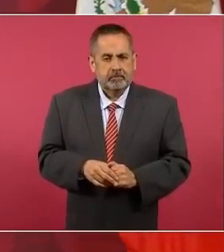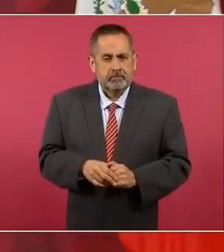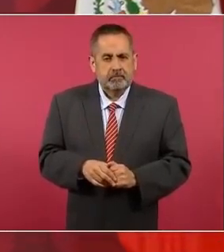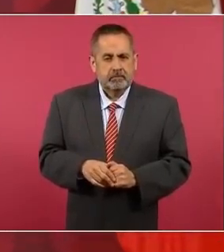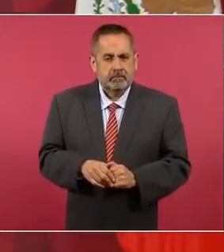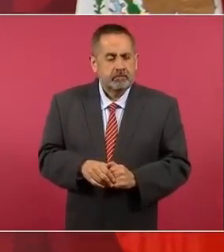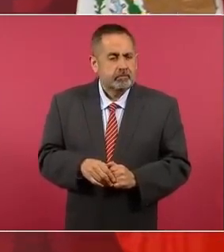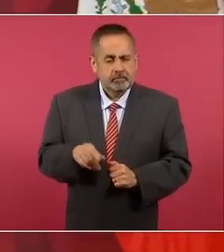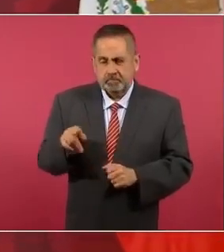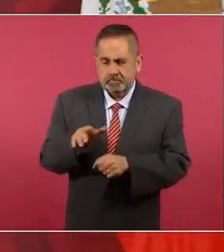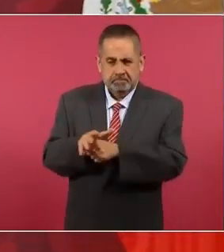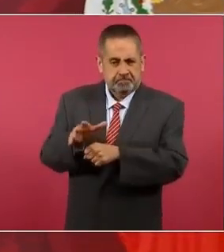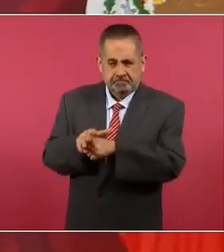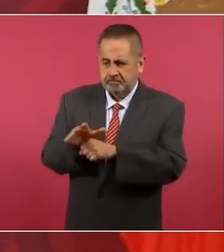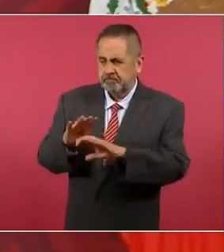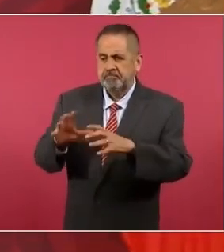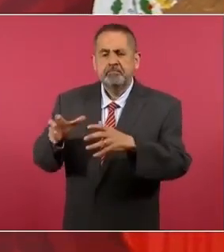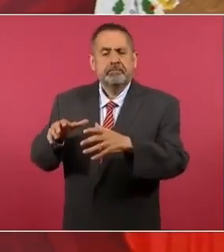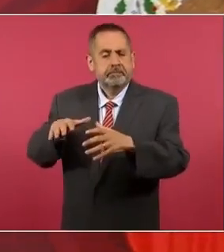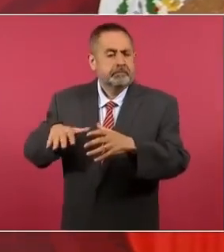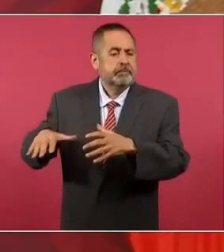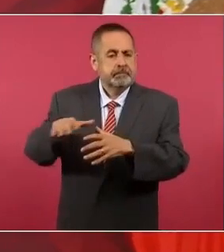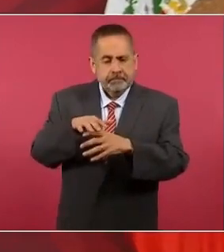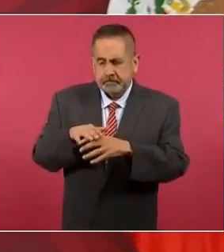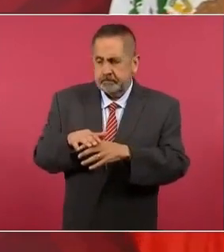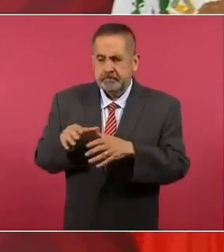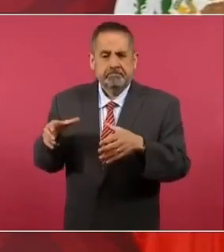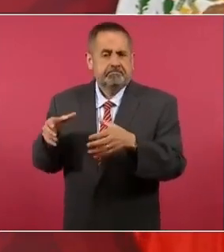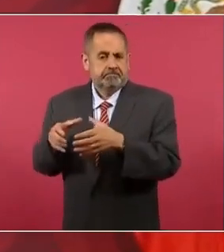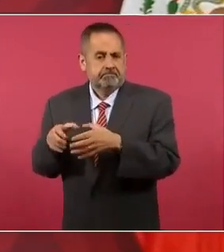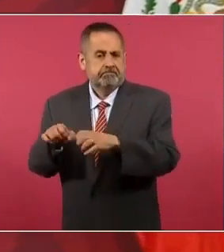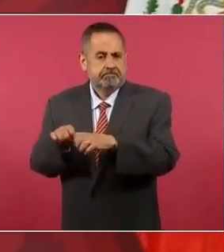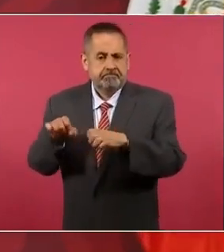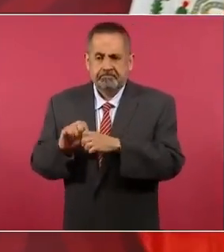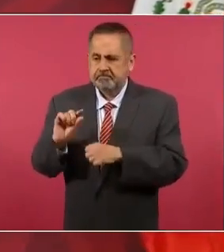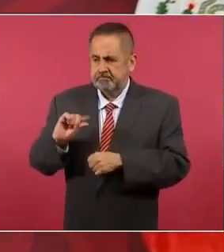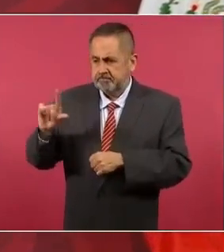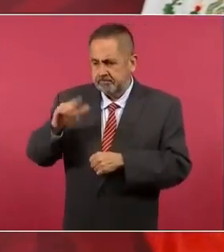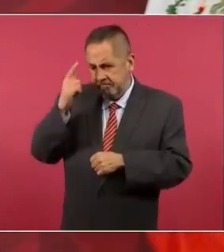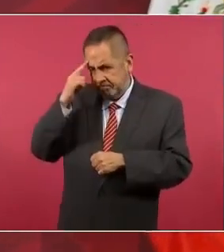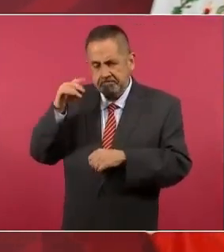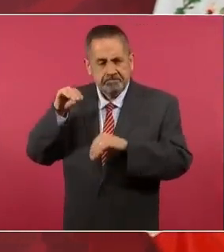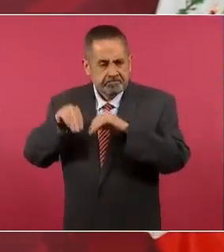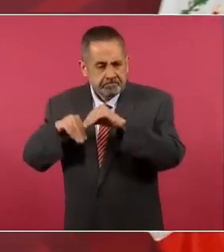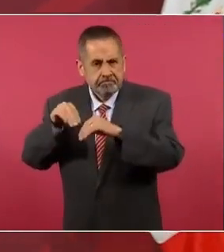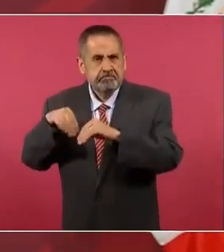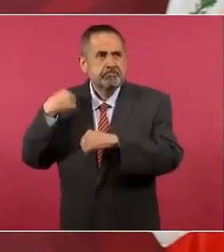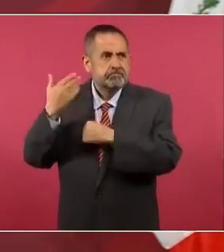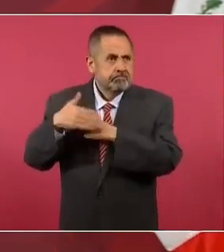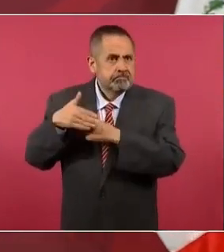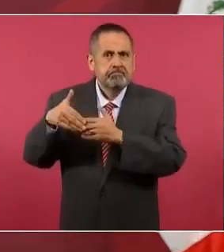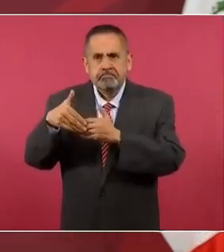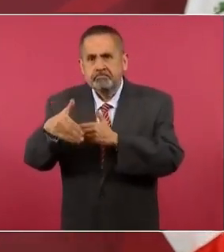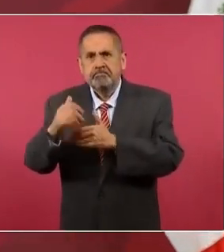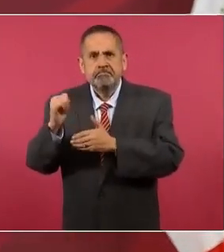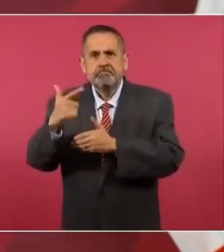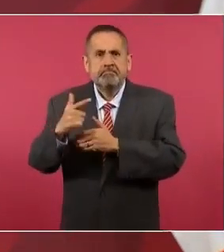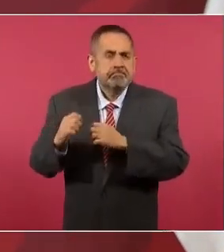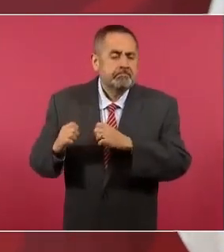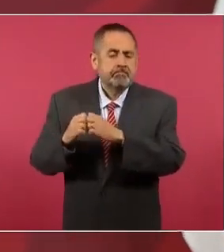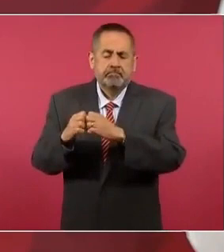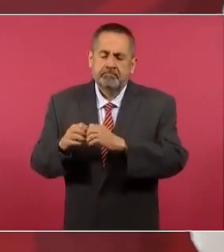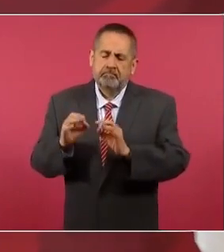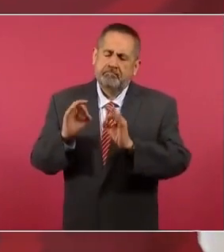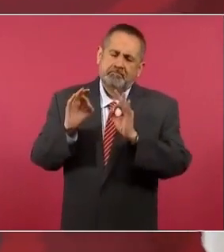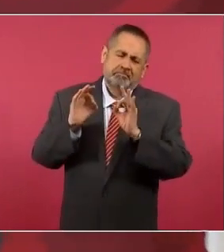cubierta muy profesionalmente, no es algo